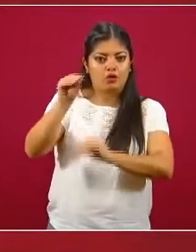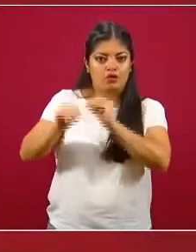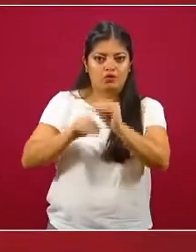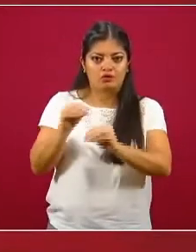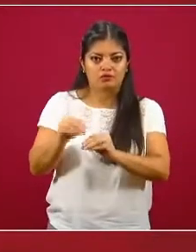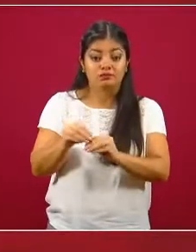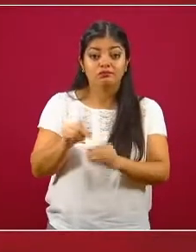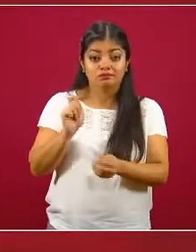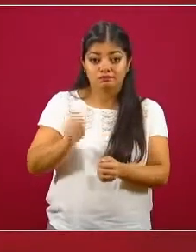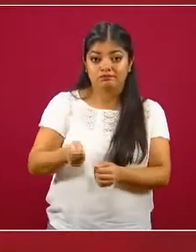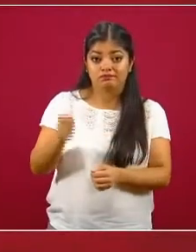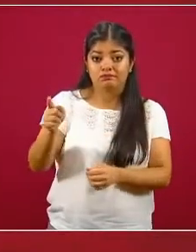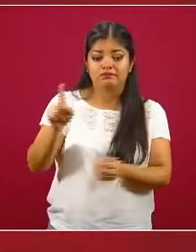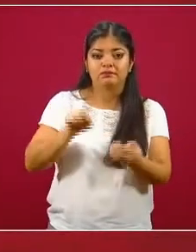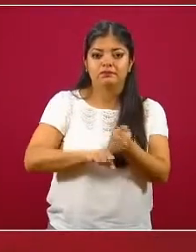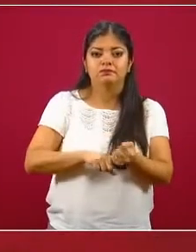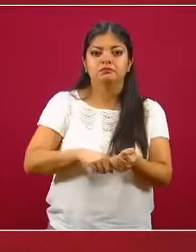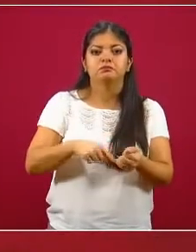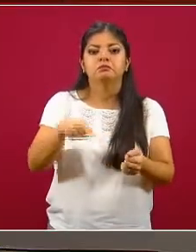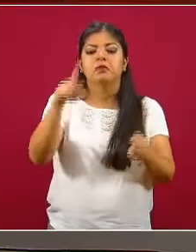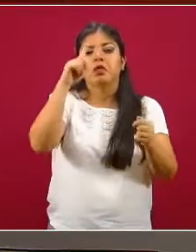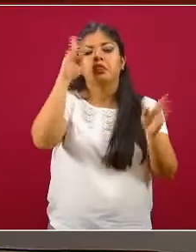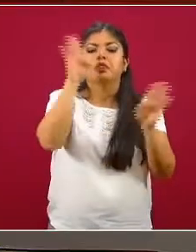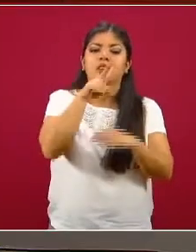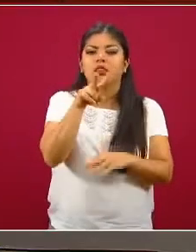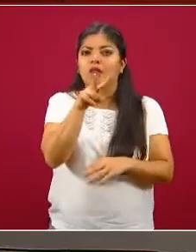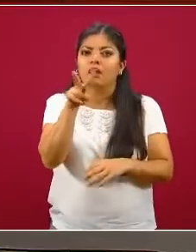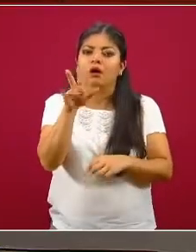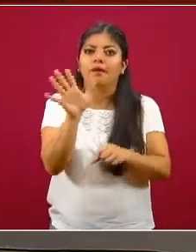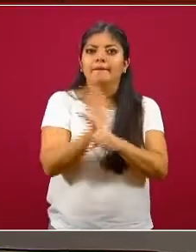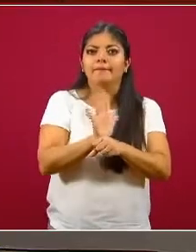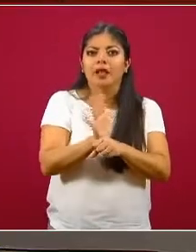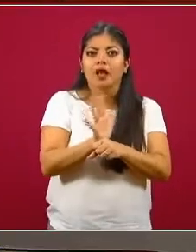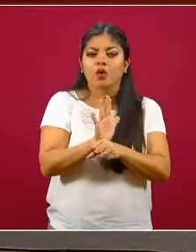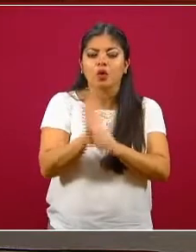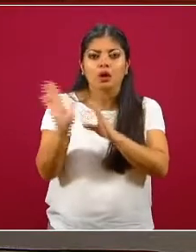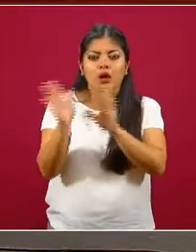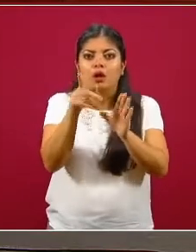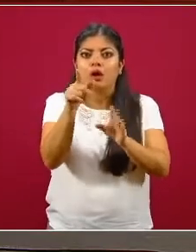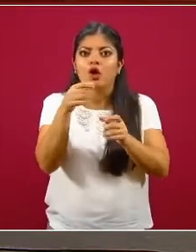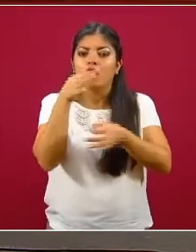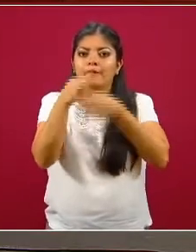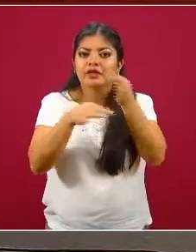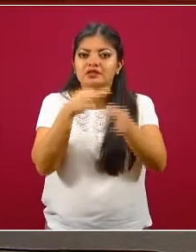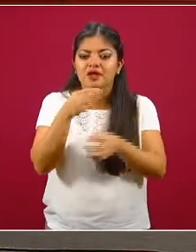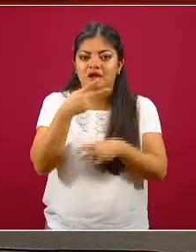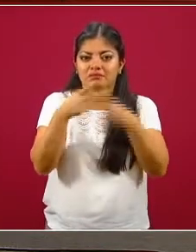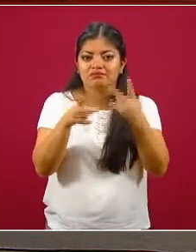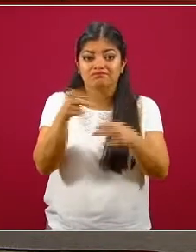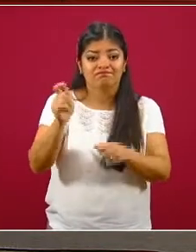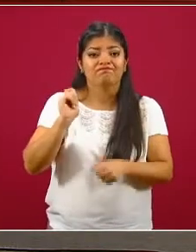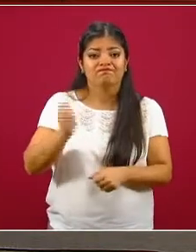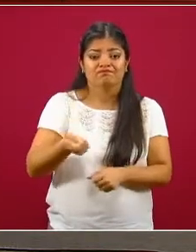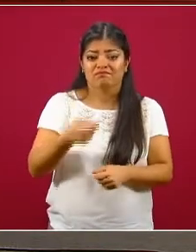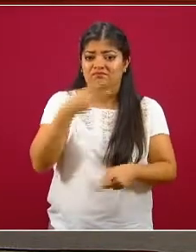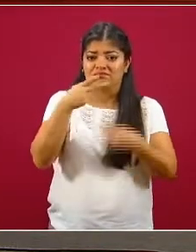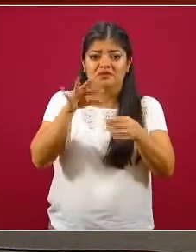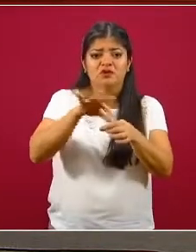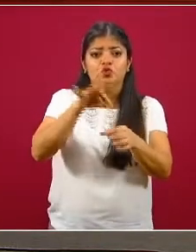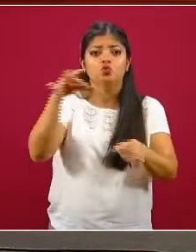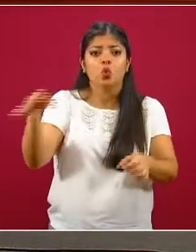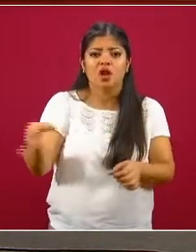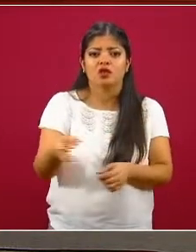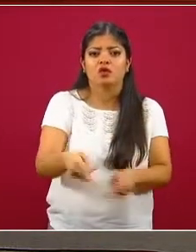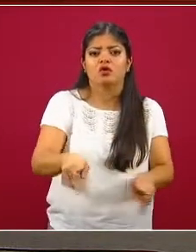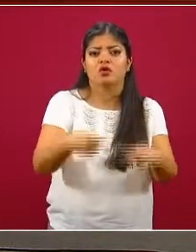Colocan sus productos en medios de entretenimiento, como películas e internet. Favorecen la comercialización de cigarrillos sueltos